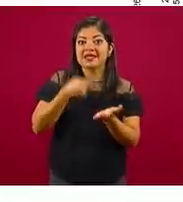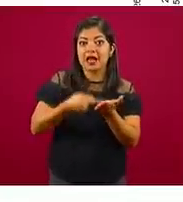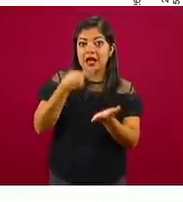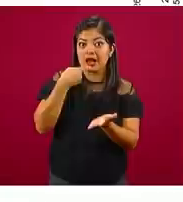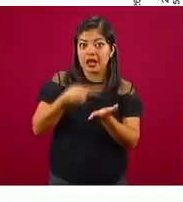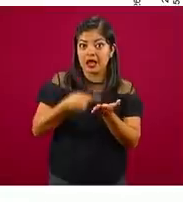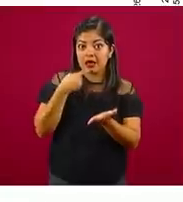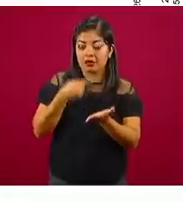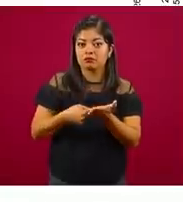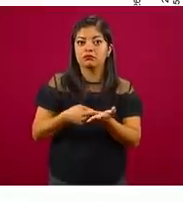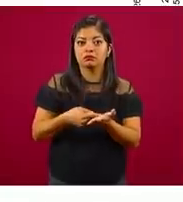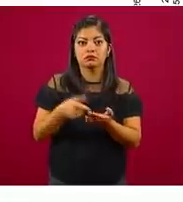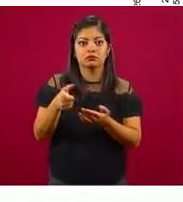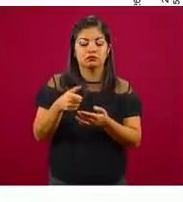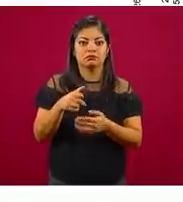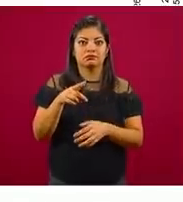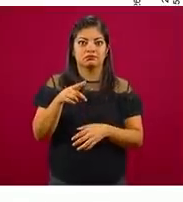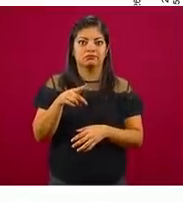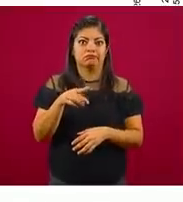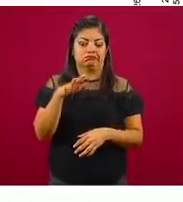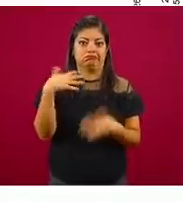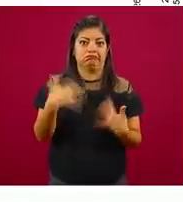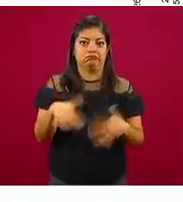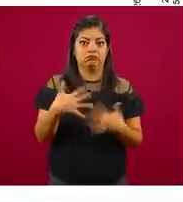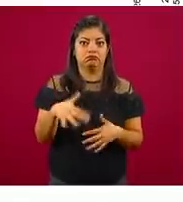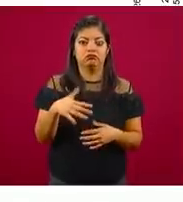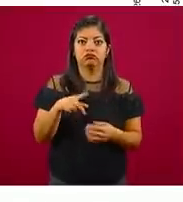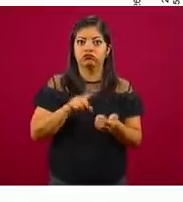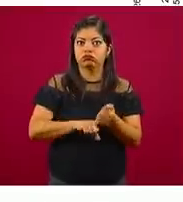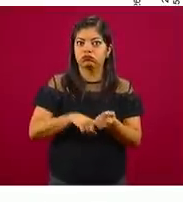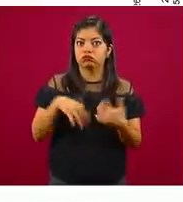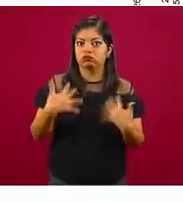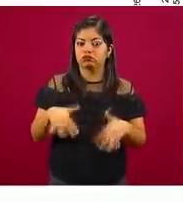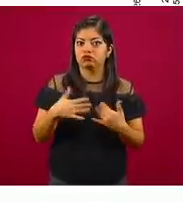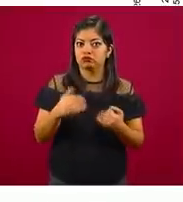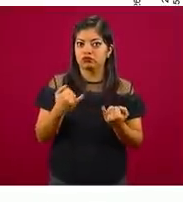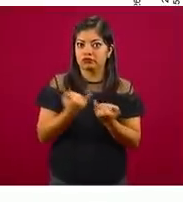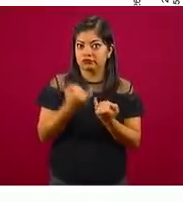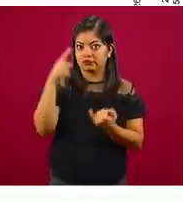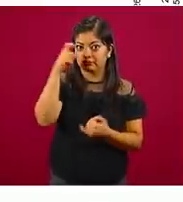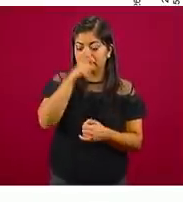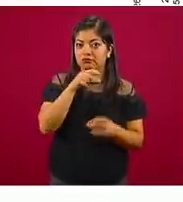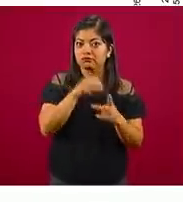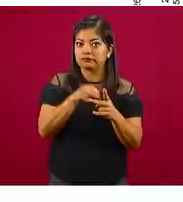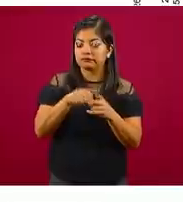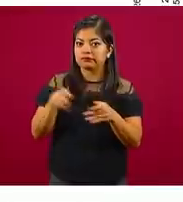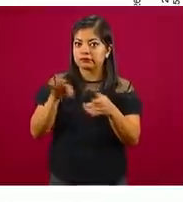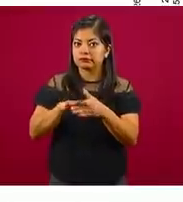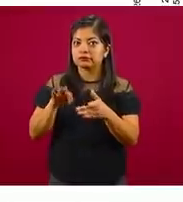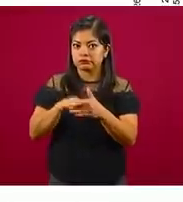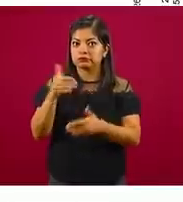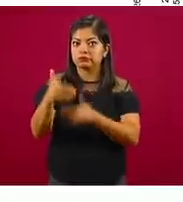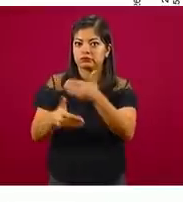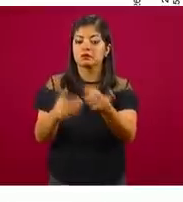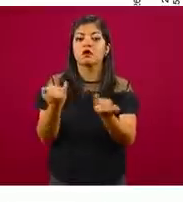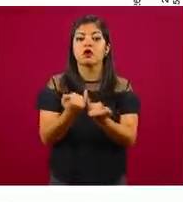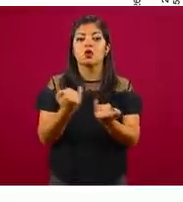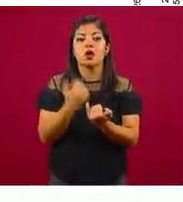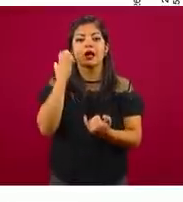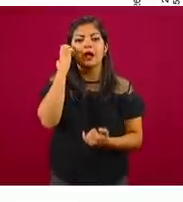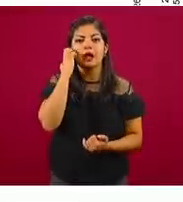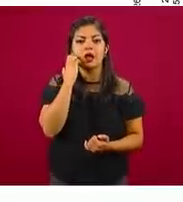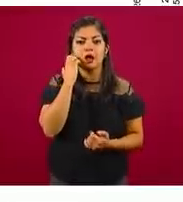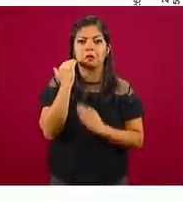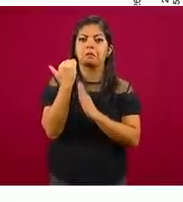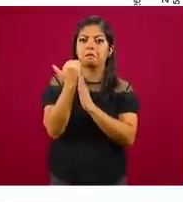obstante que hay eventos de alto impacto mediático, también hay un avance importante. León es ligeramente